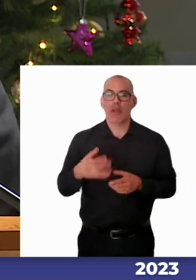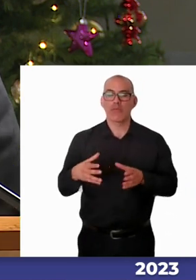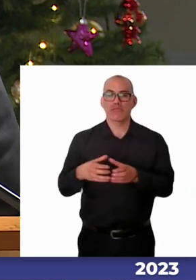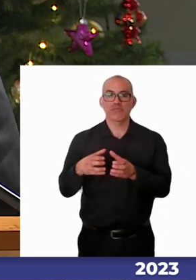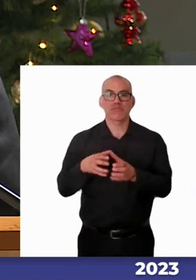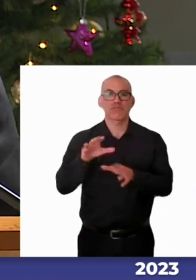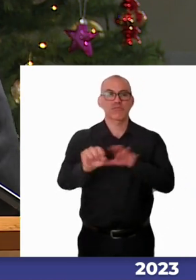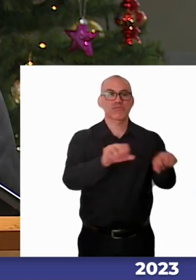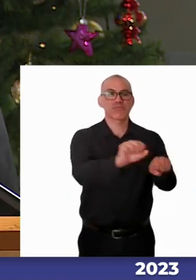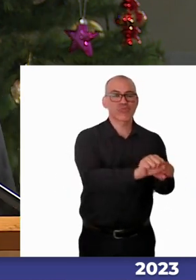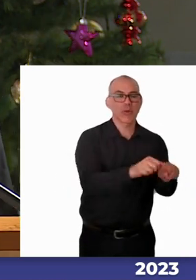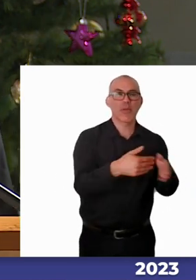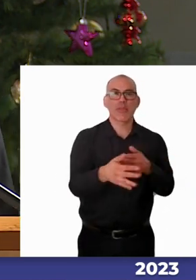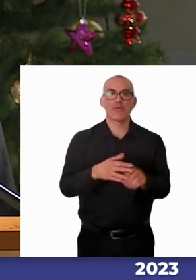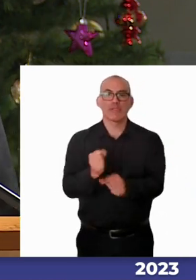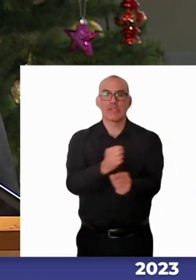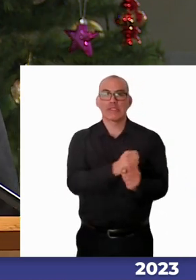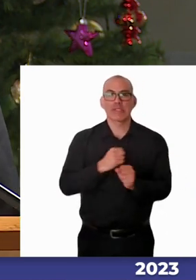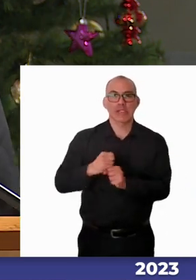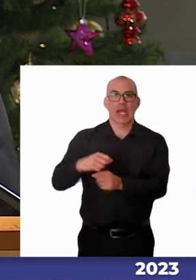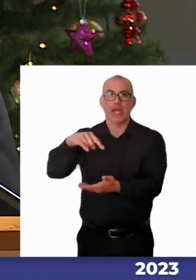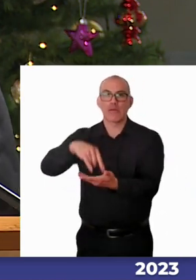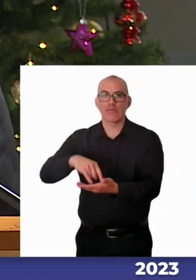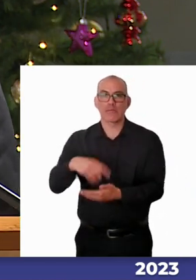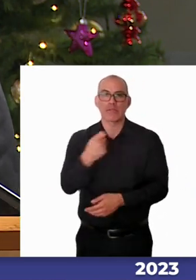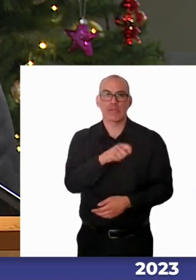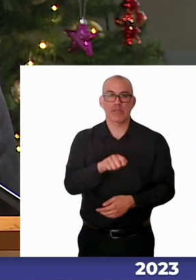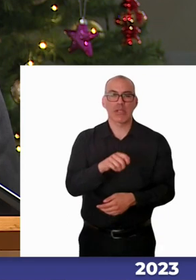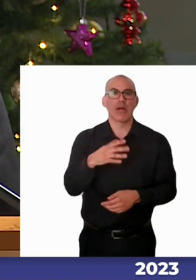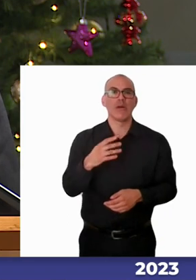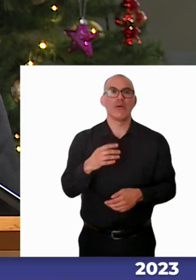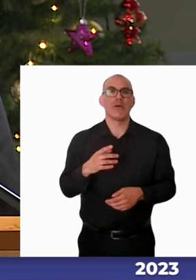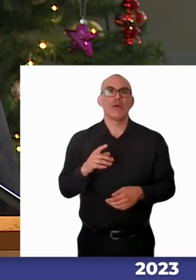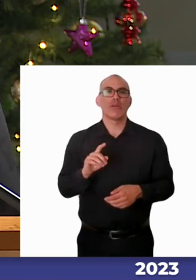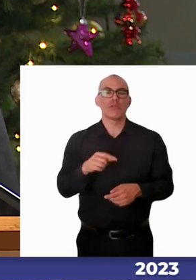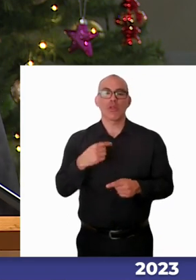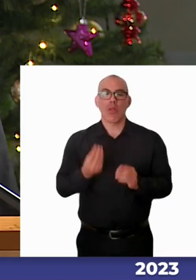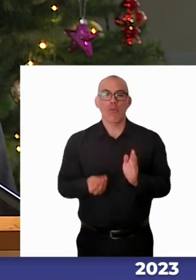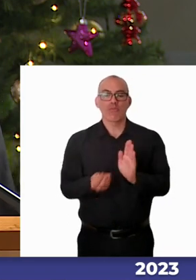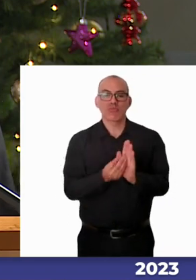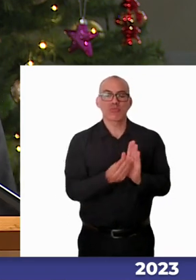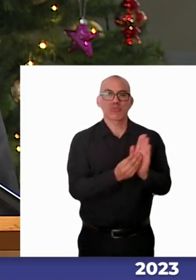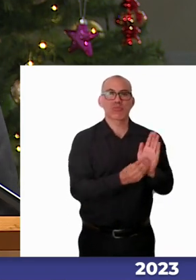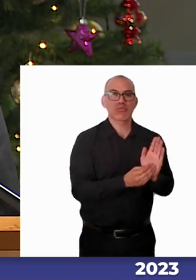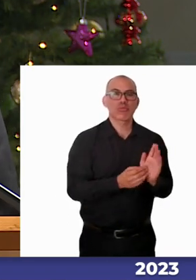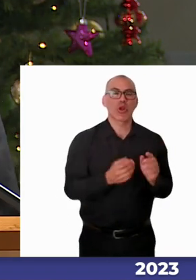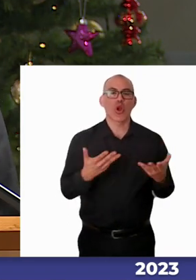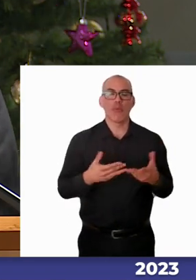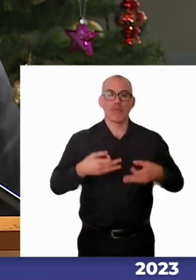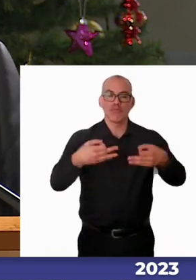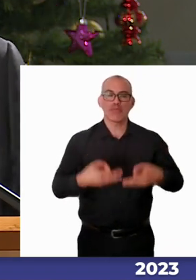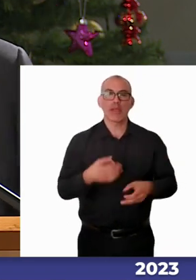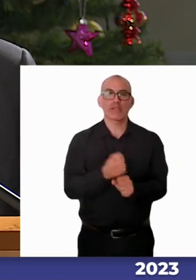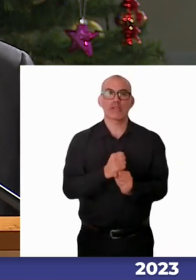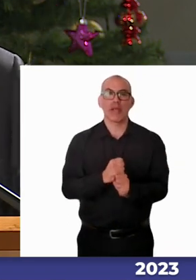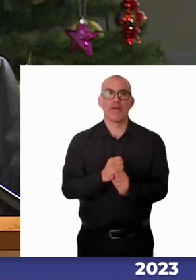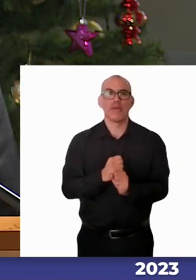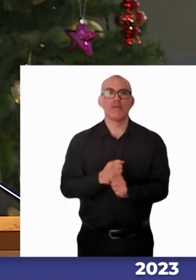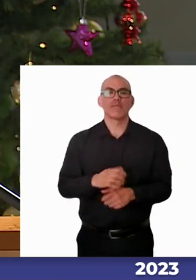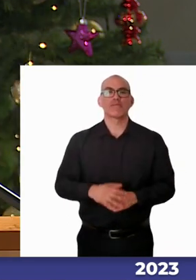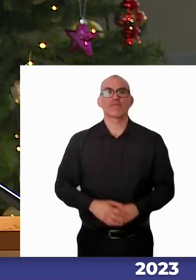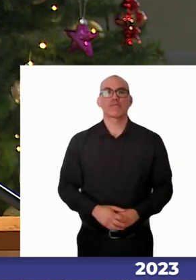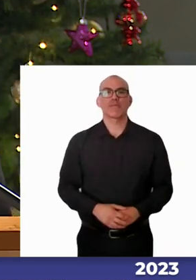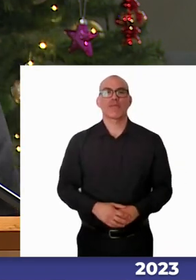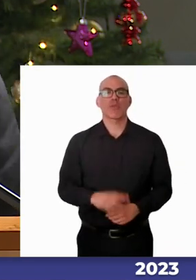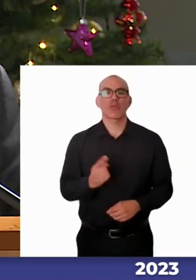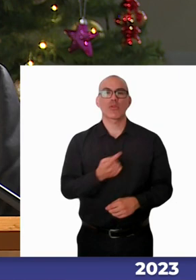y la facilitación de los elementos necesarios para el adecuado trabajo legislativo. No cabe duda que su llegada a